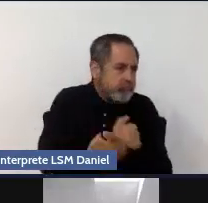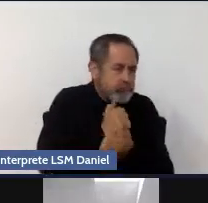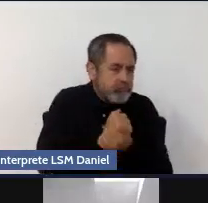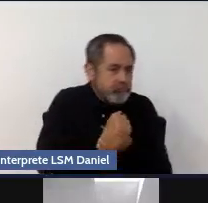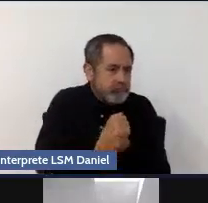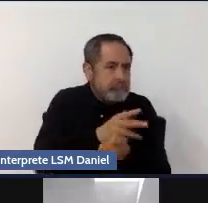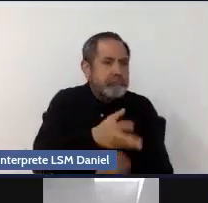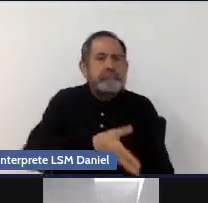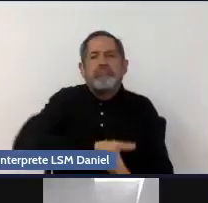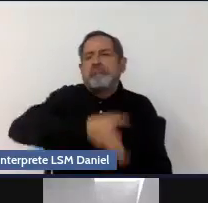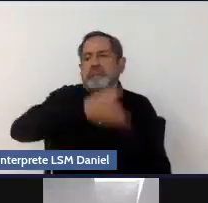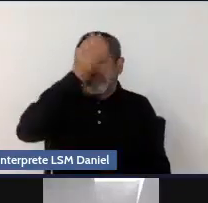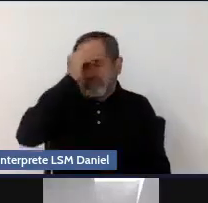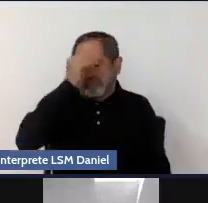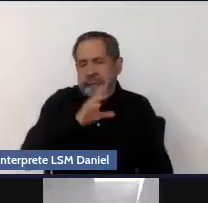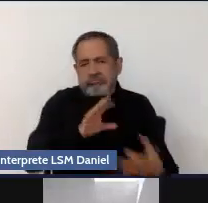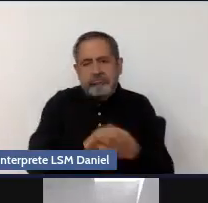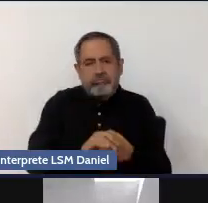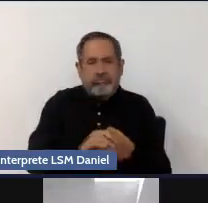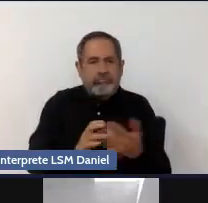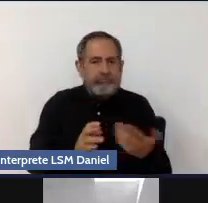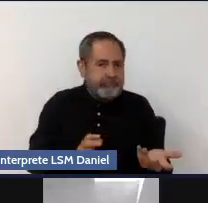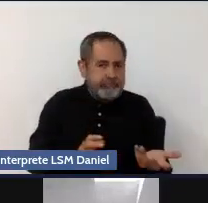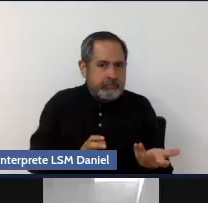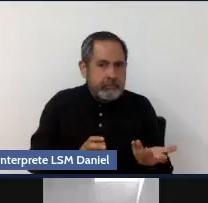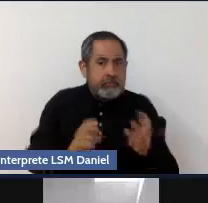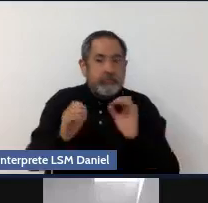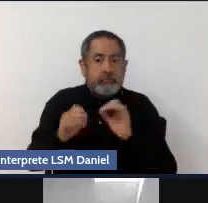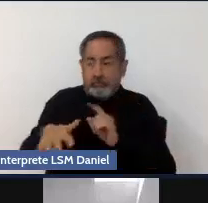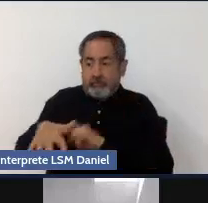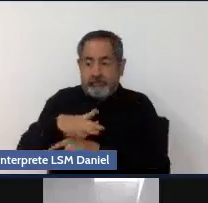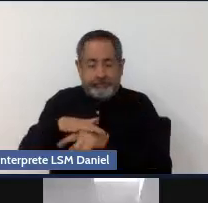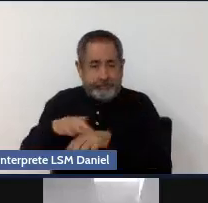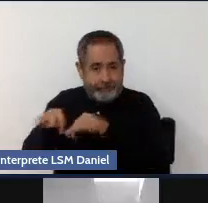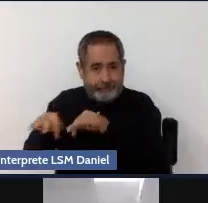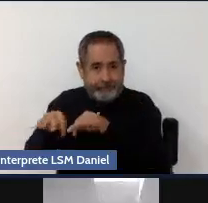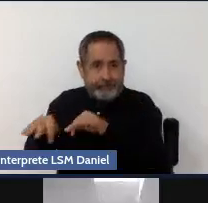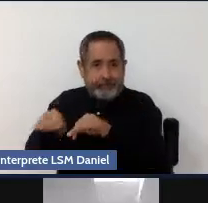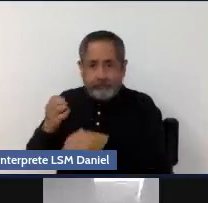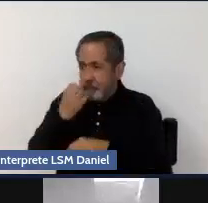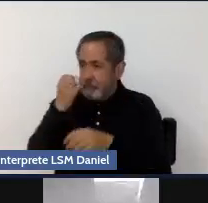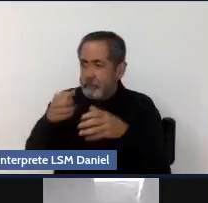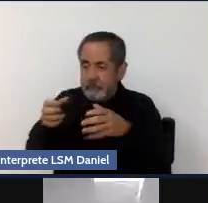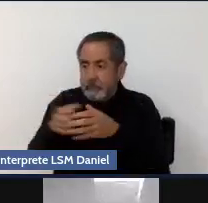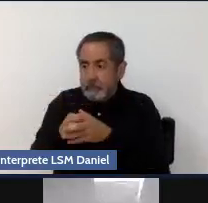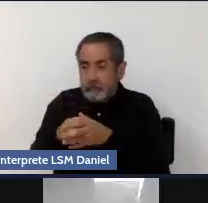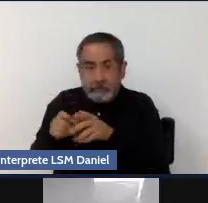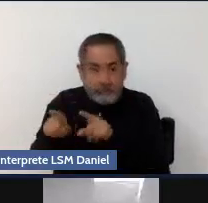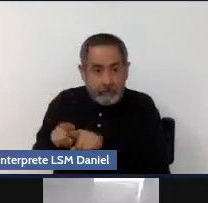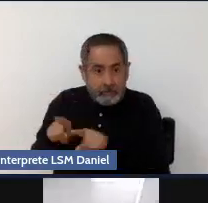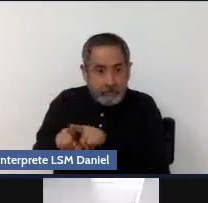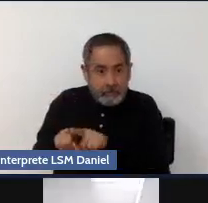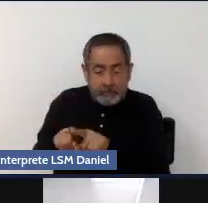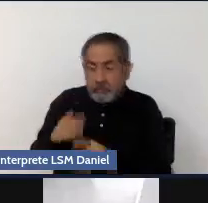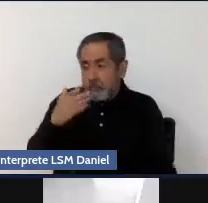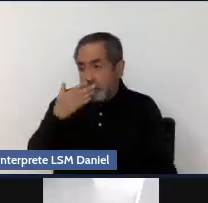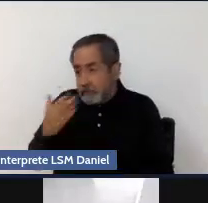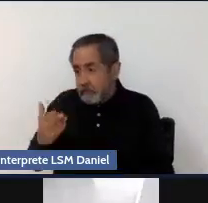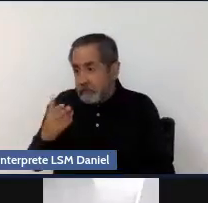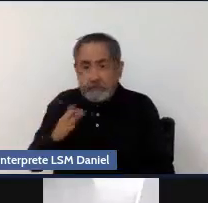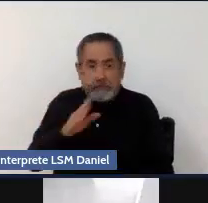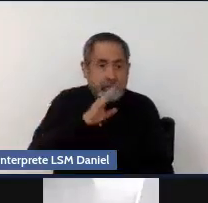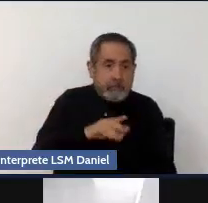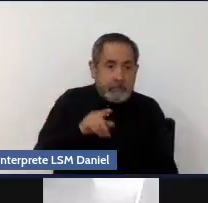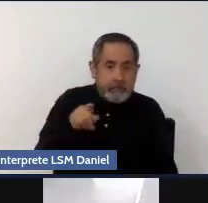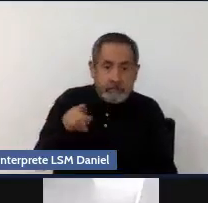la relación o las personas con las que coincida también en el ámbito escolar y laboral también van a ser influyentes,